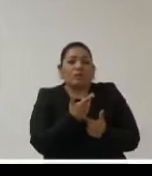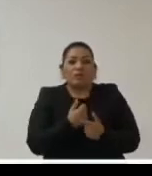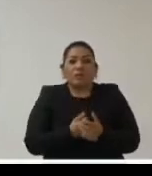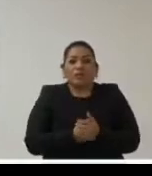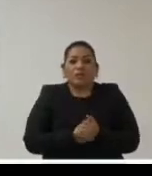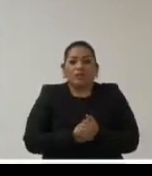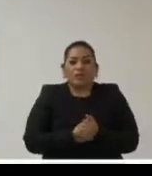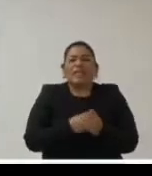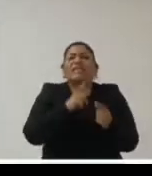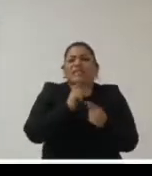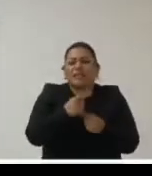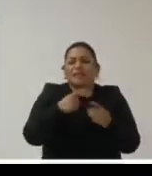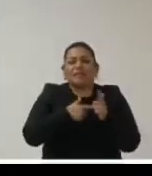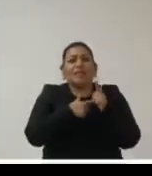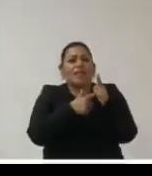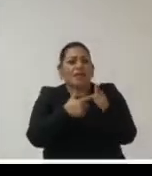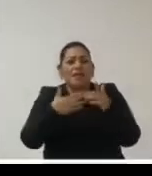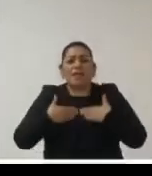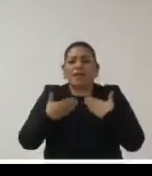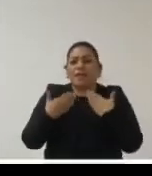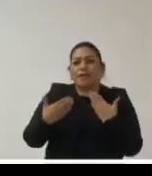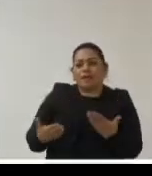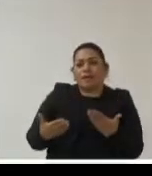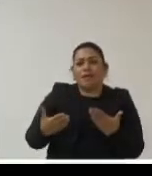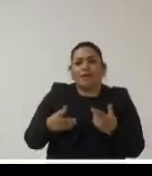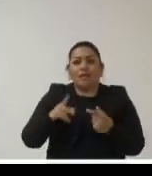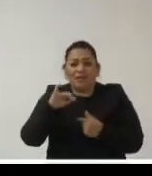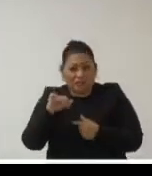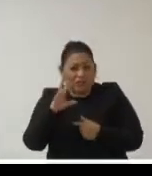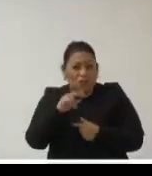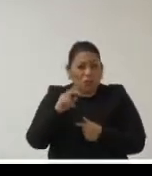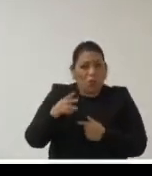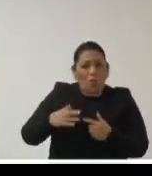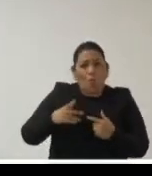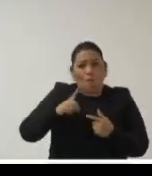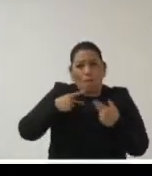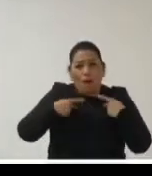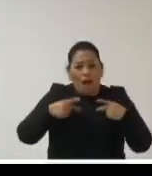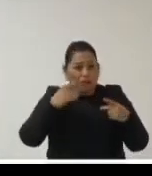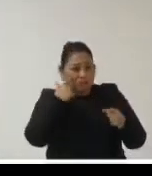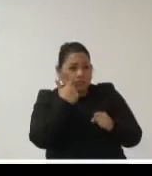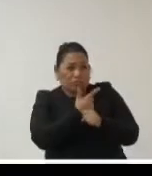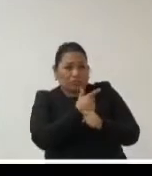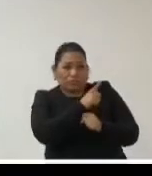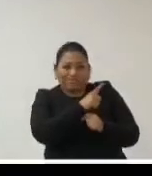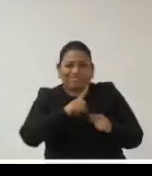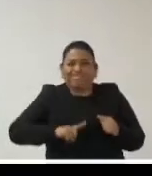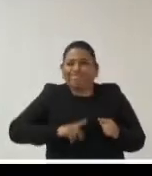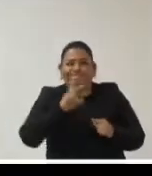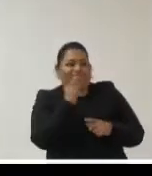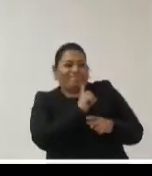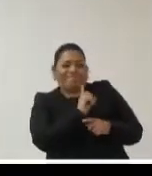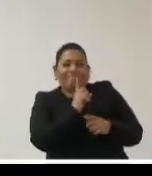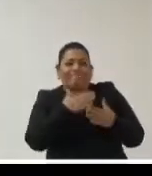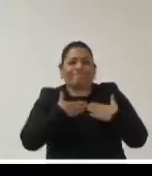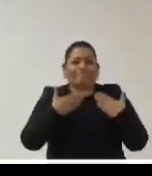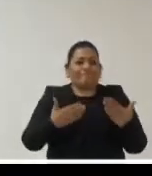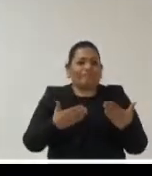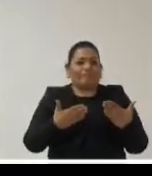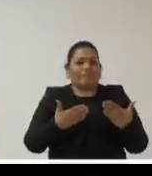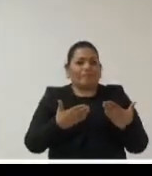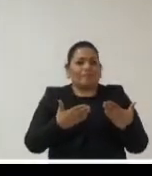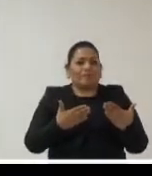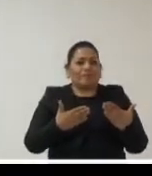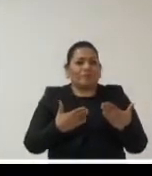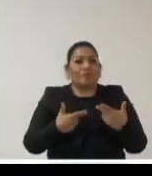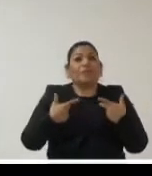desigualdad tiende a aumentar la desconfianza y por lo tanto quienes generalmente sufren las consecuencias más dramáticas de una situación como esa